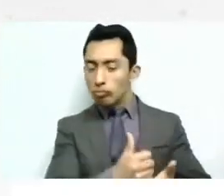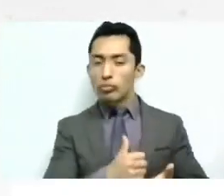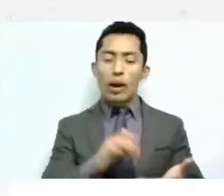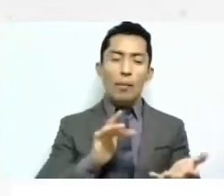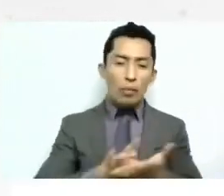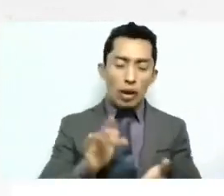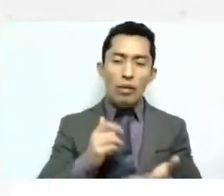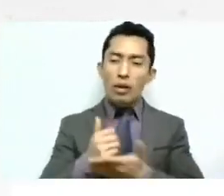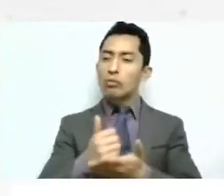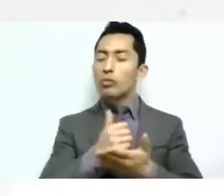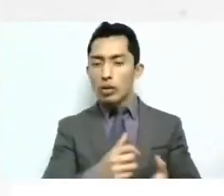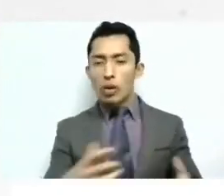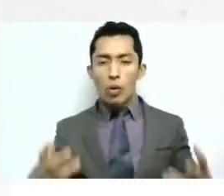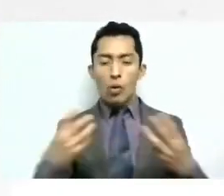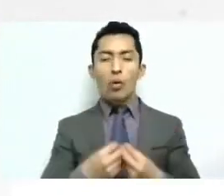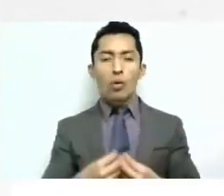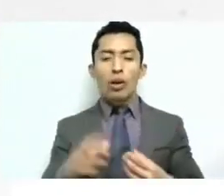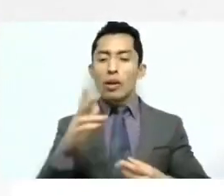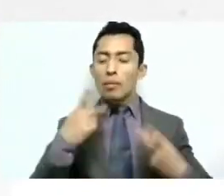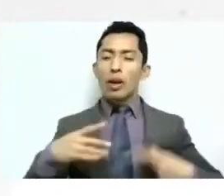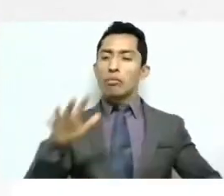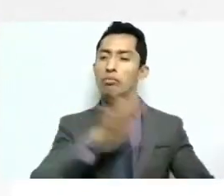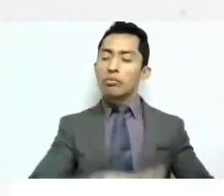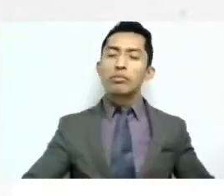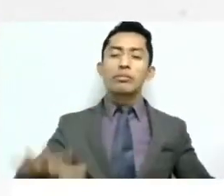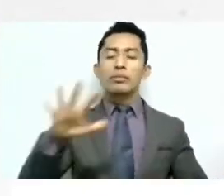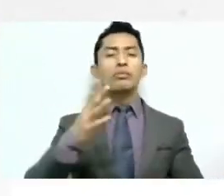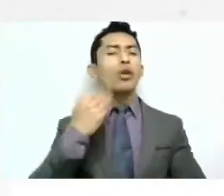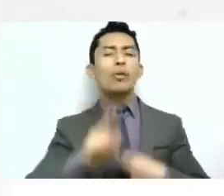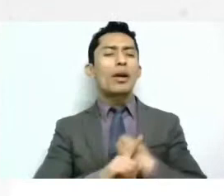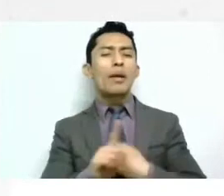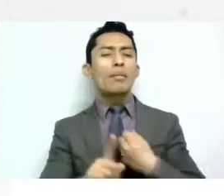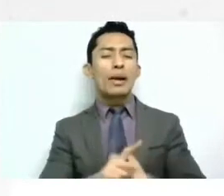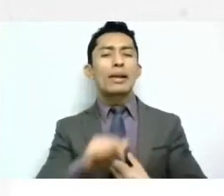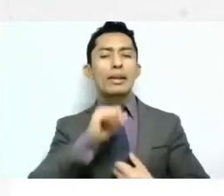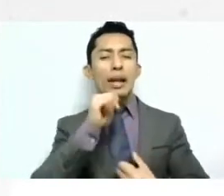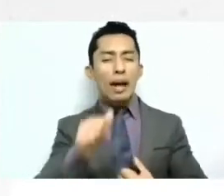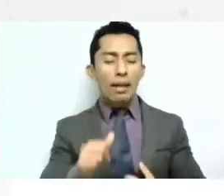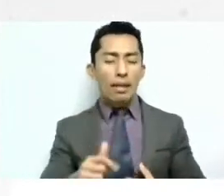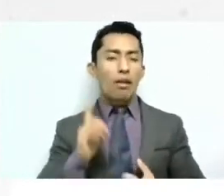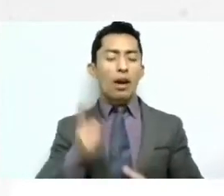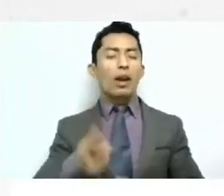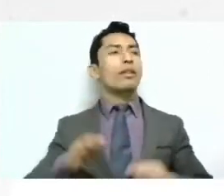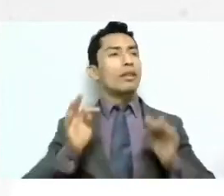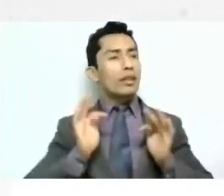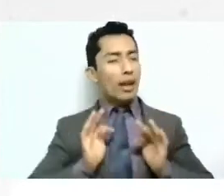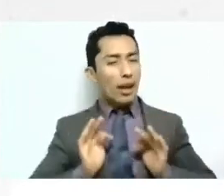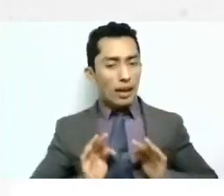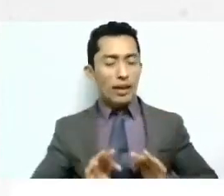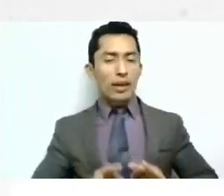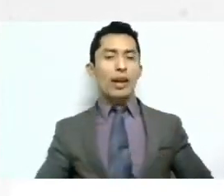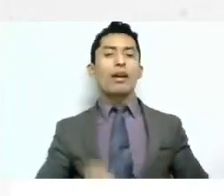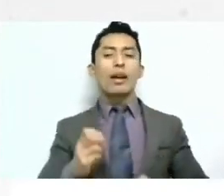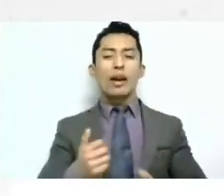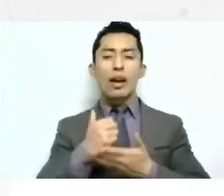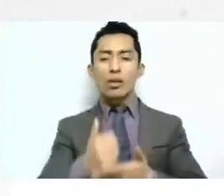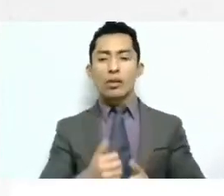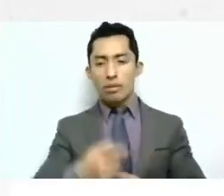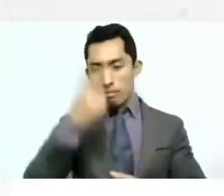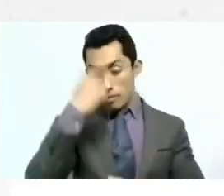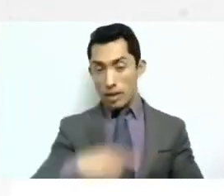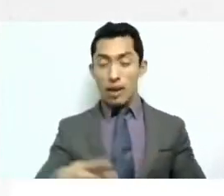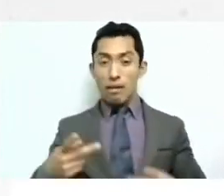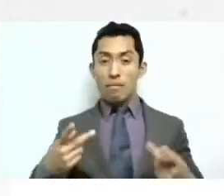seamos una sociedad sana que seamos una sociedad que que ayude a que estas nuevas